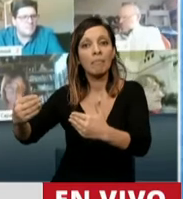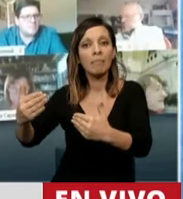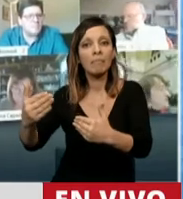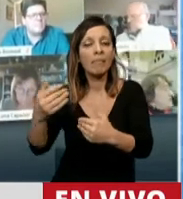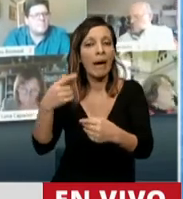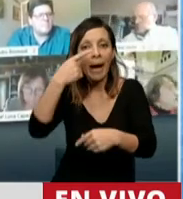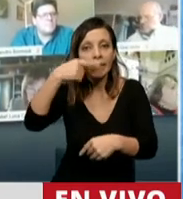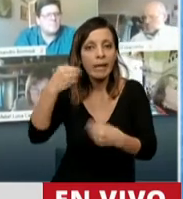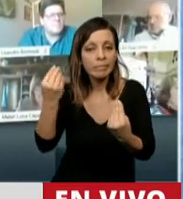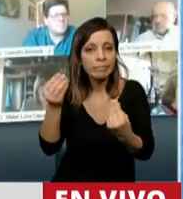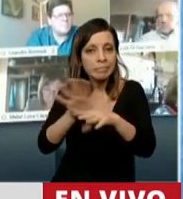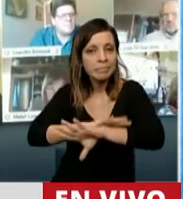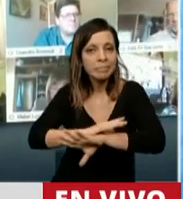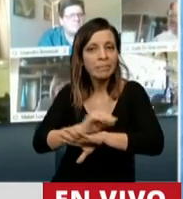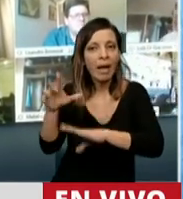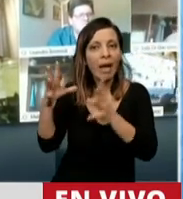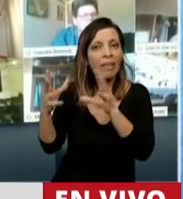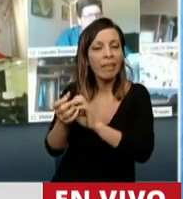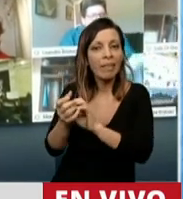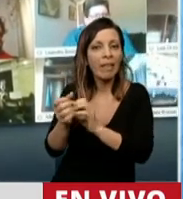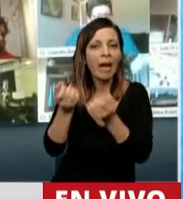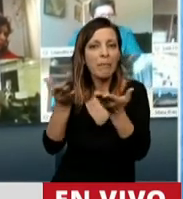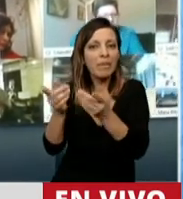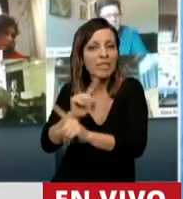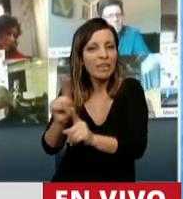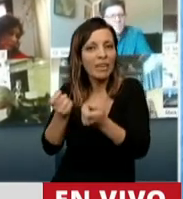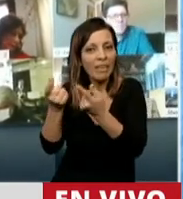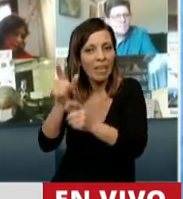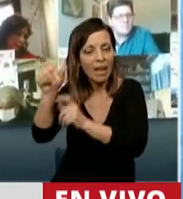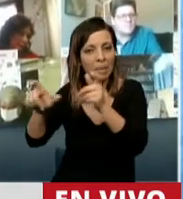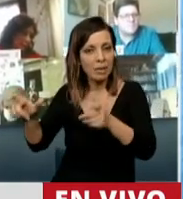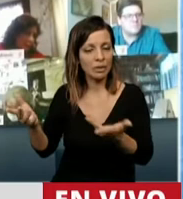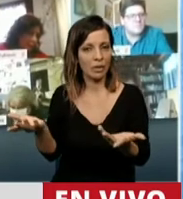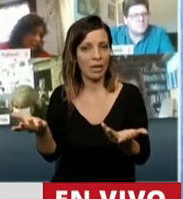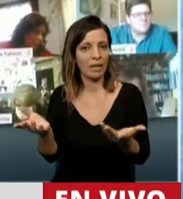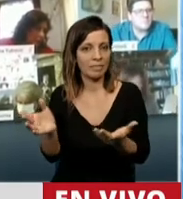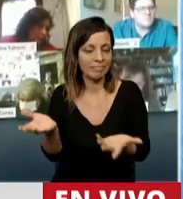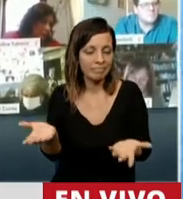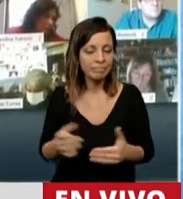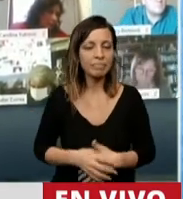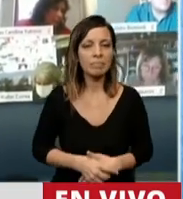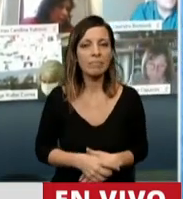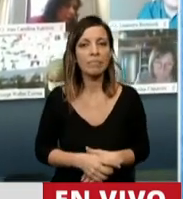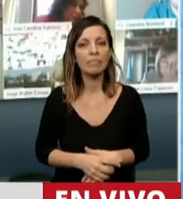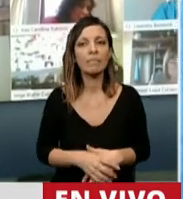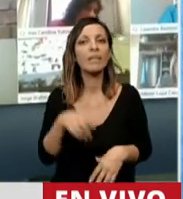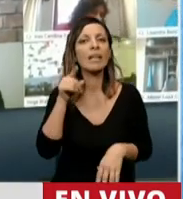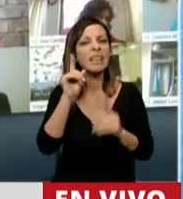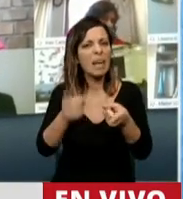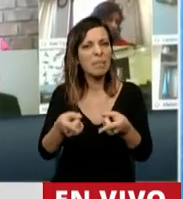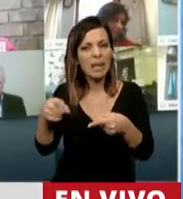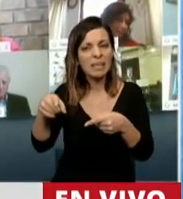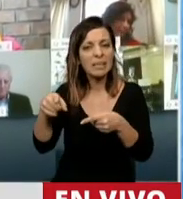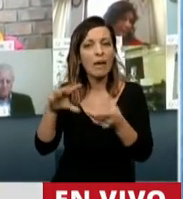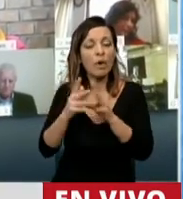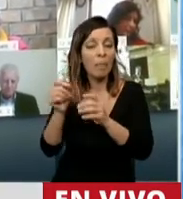perjudicado a las personas humanas, no los han beneficiado absolutamente para nada. Es insuficiente porque no